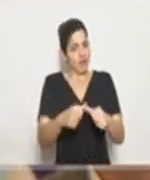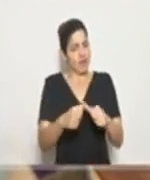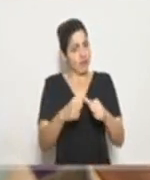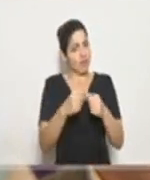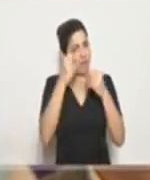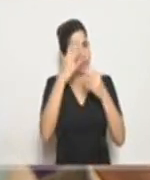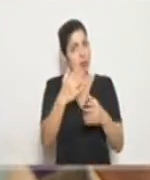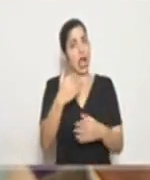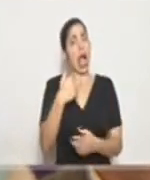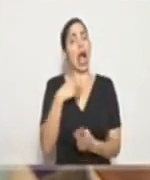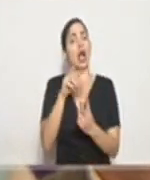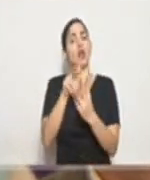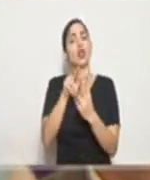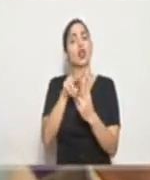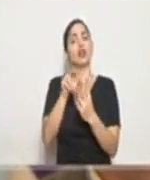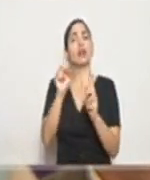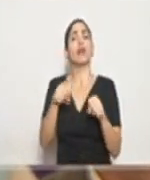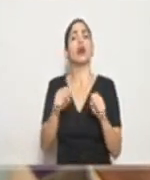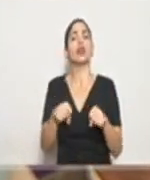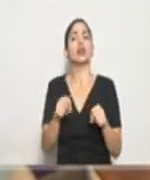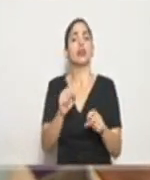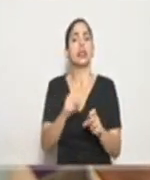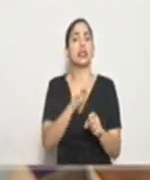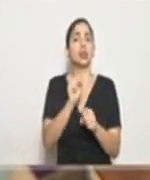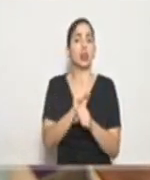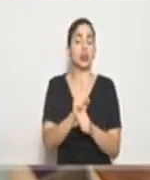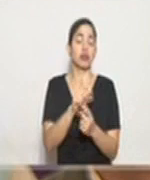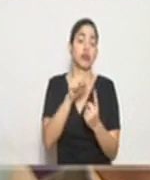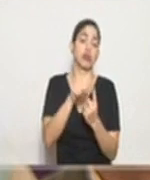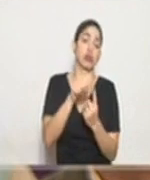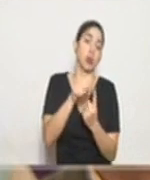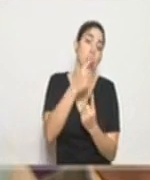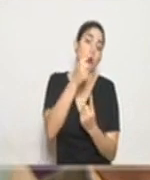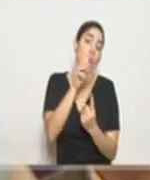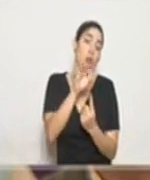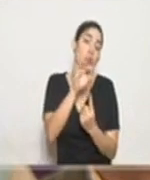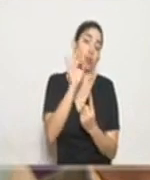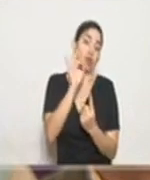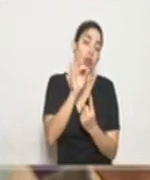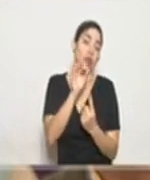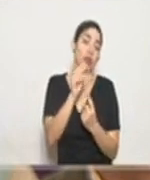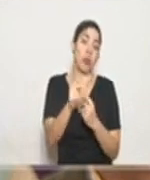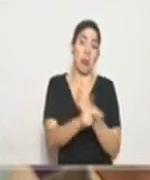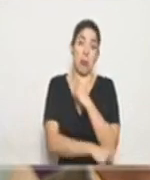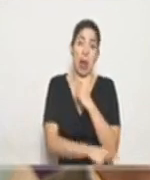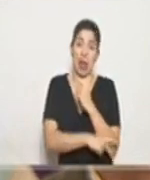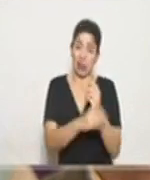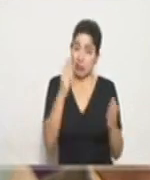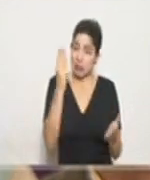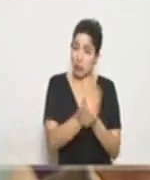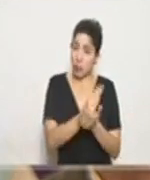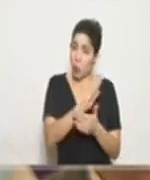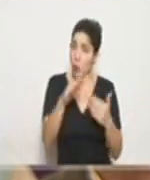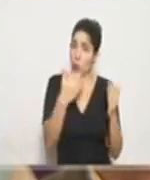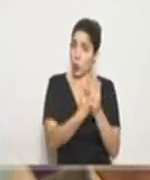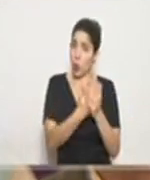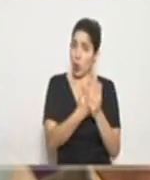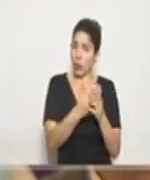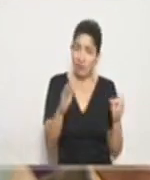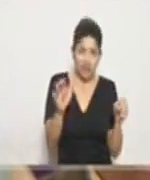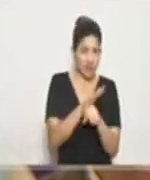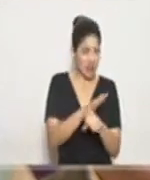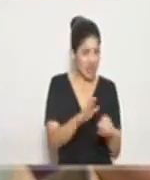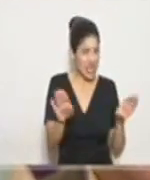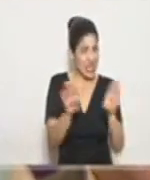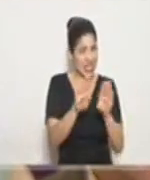dos escenarios posibles. En un escenario, detenemos al país, lo detenemos absolutamente,